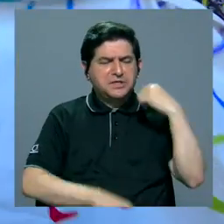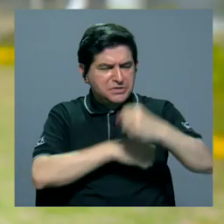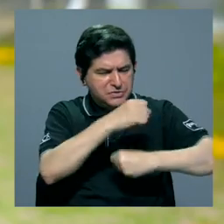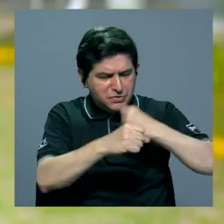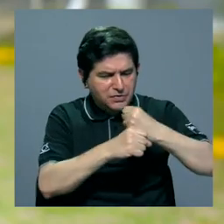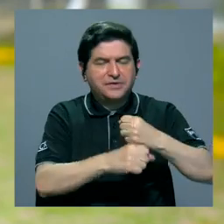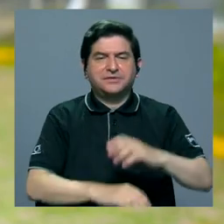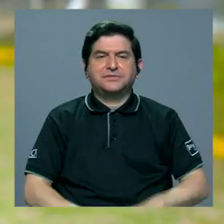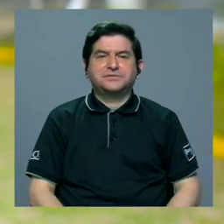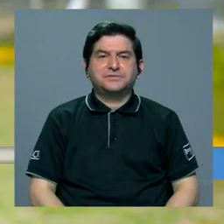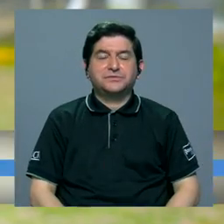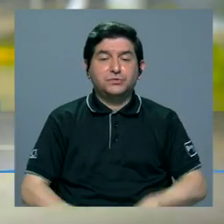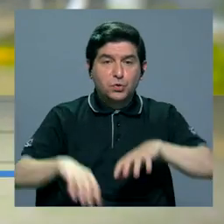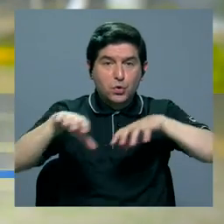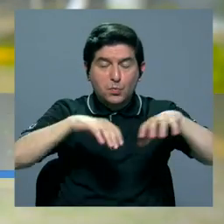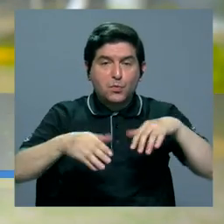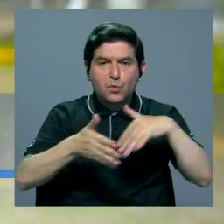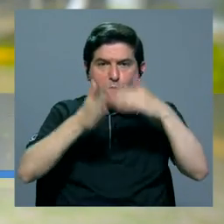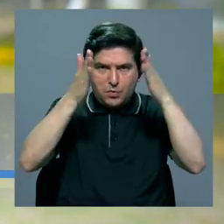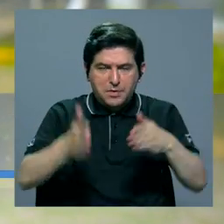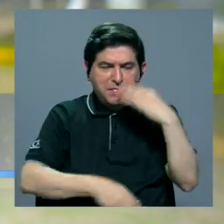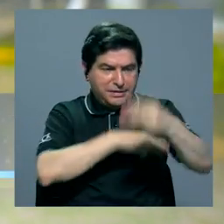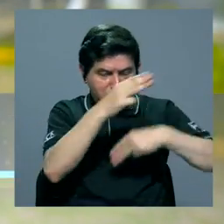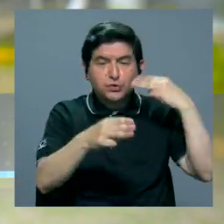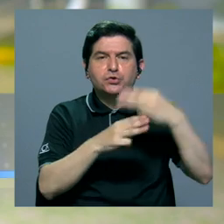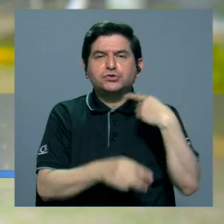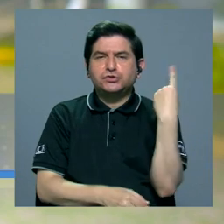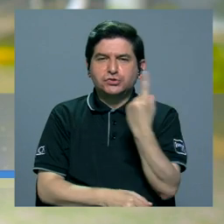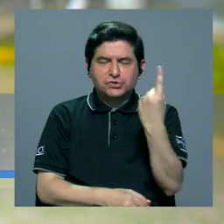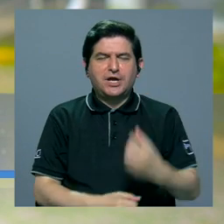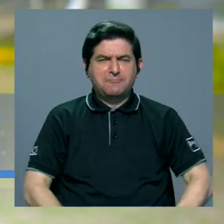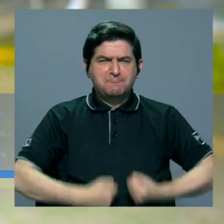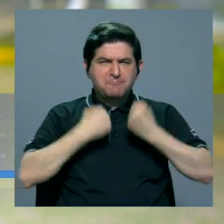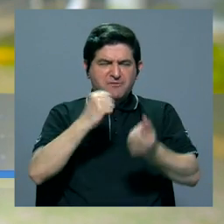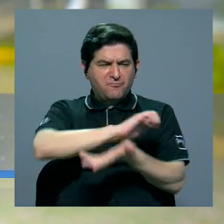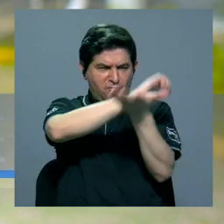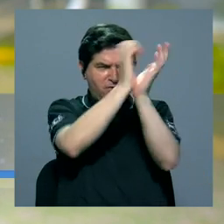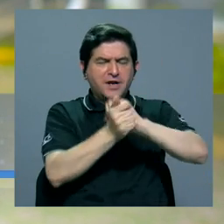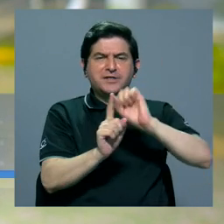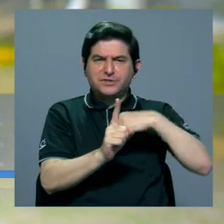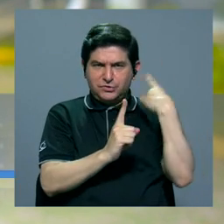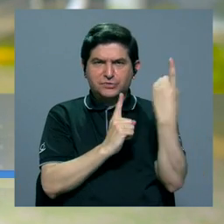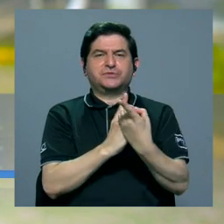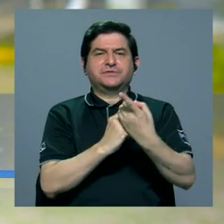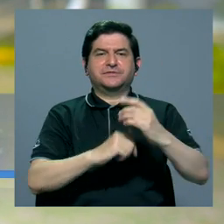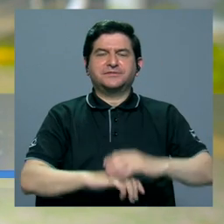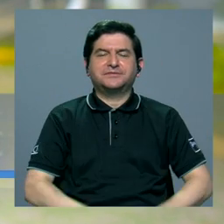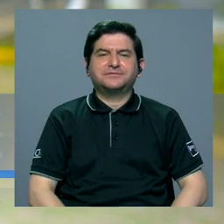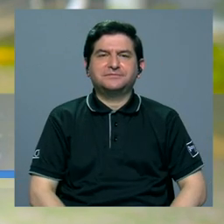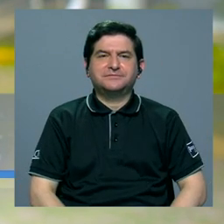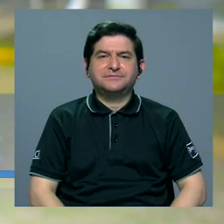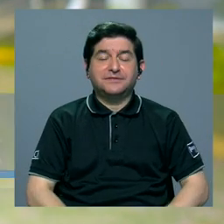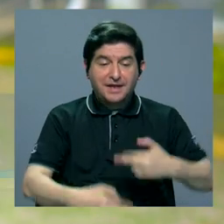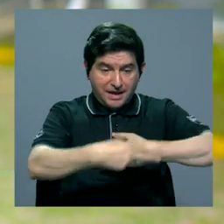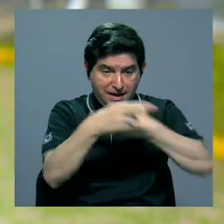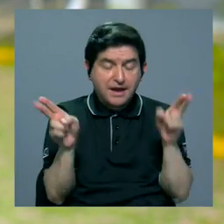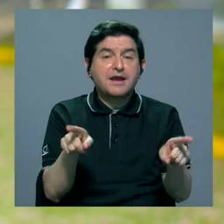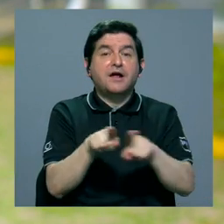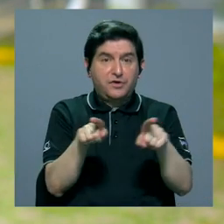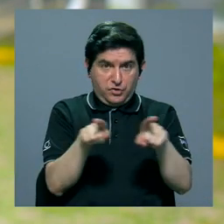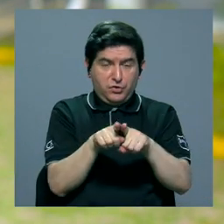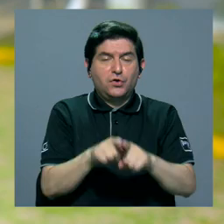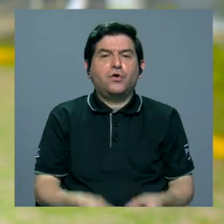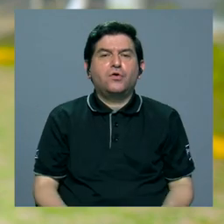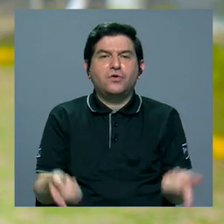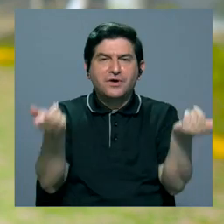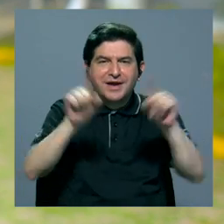años. Bueno, los movimientos estudiantiles a nivel mundial siempre han sido una fuerza transformadora de las sociedades, a nivel regional también lo ha sido